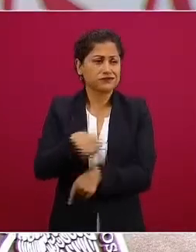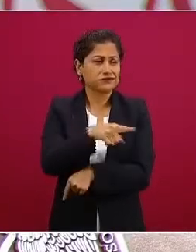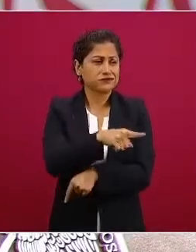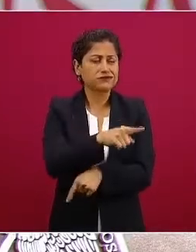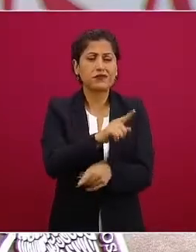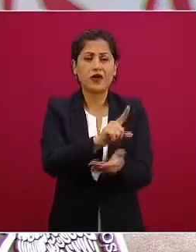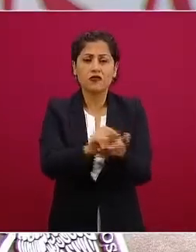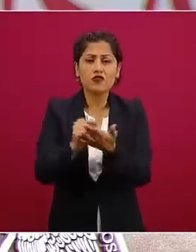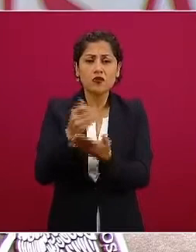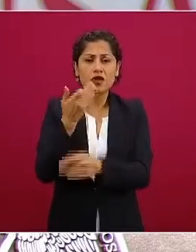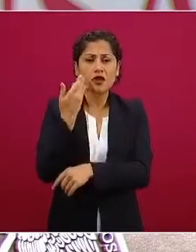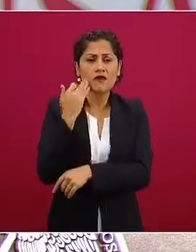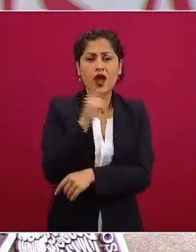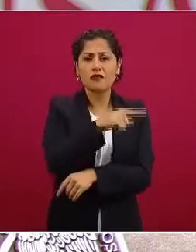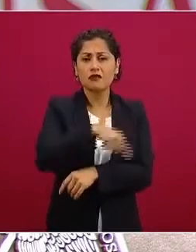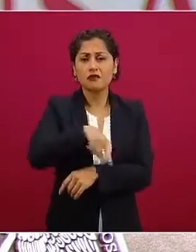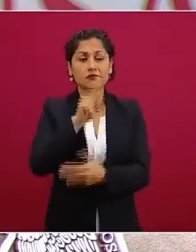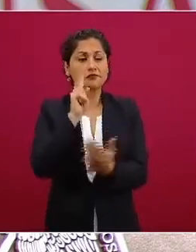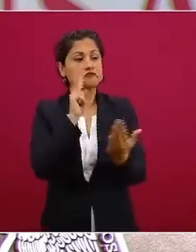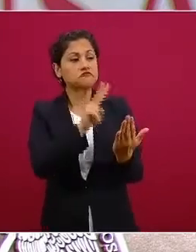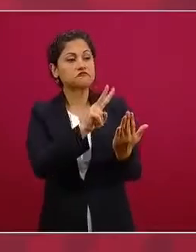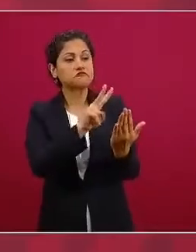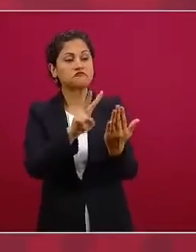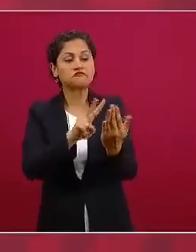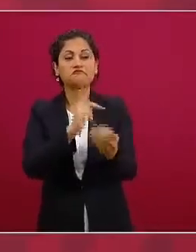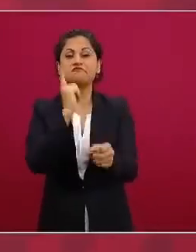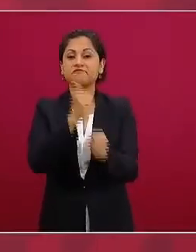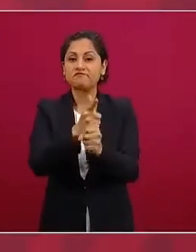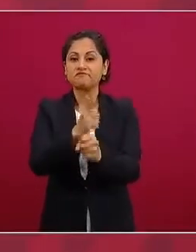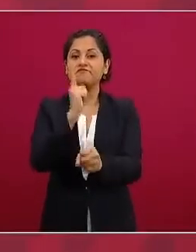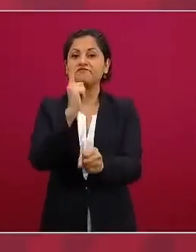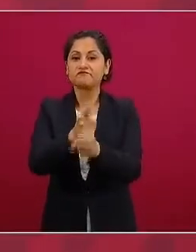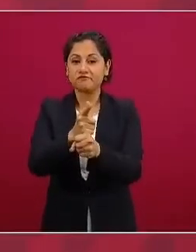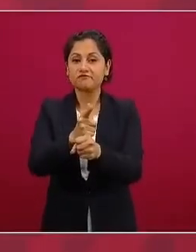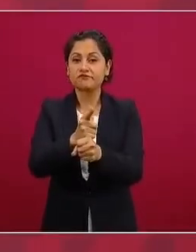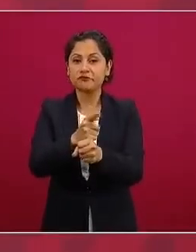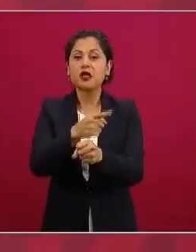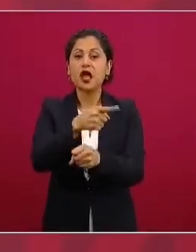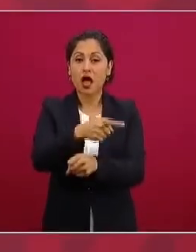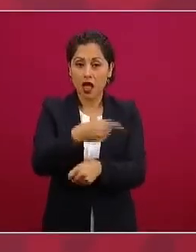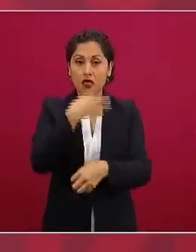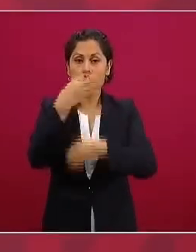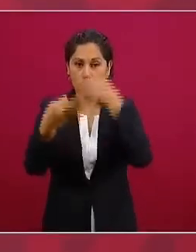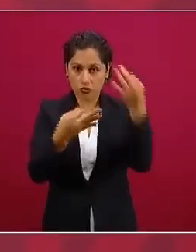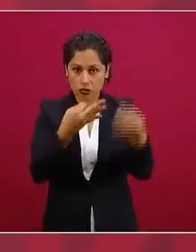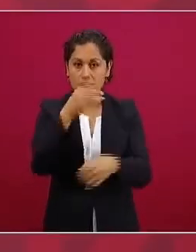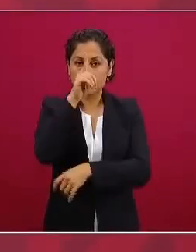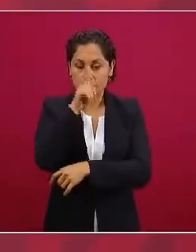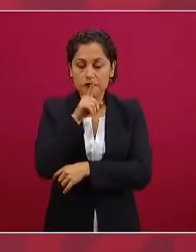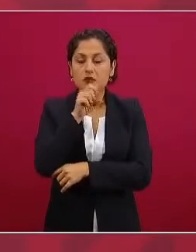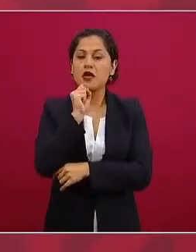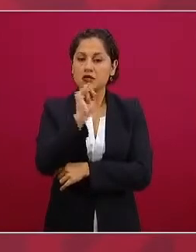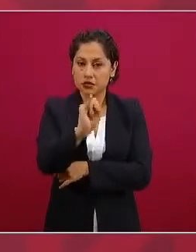sabe así como salen noticias falsas también salen mucha información buena